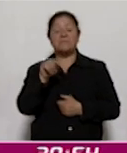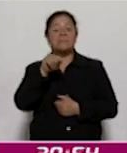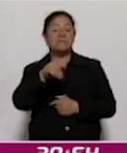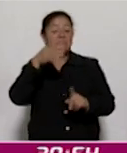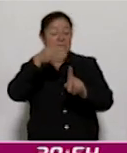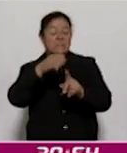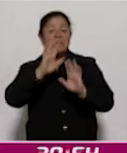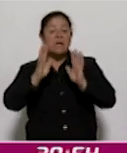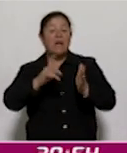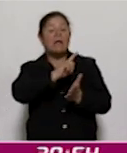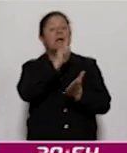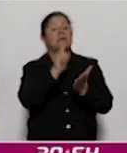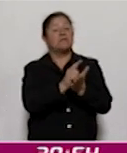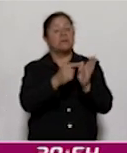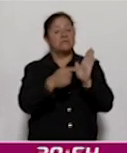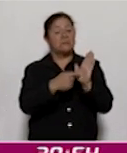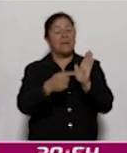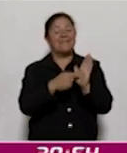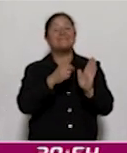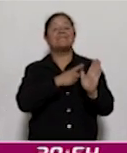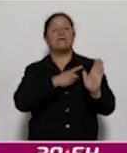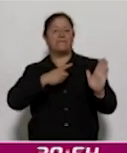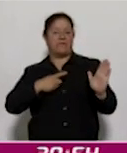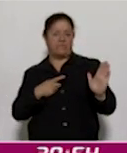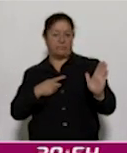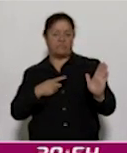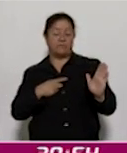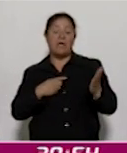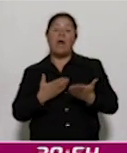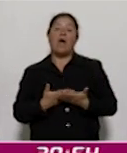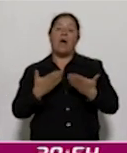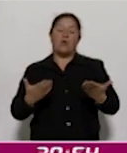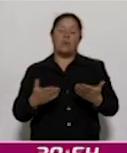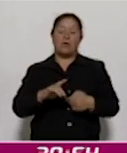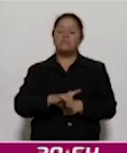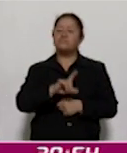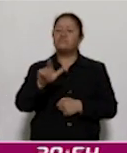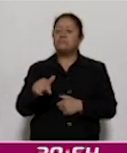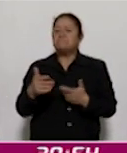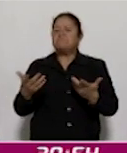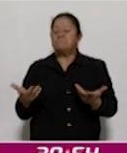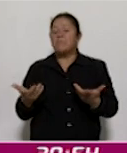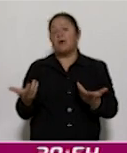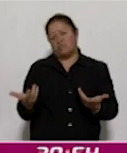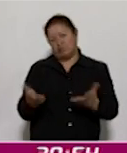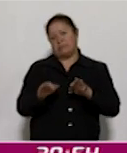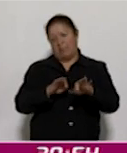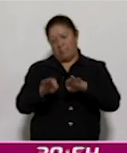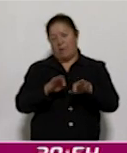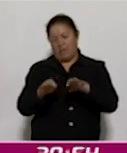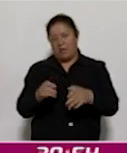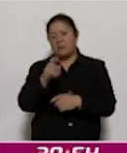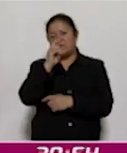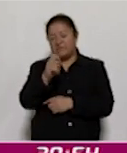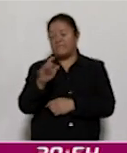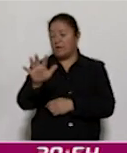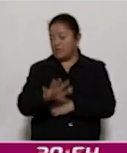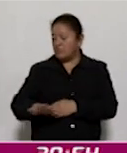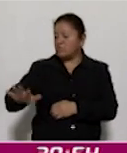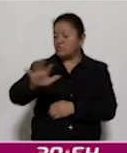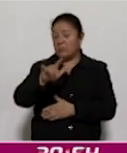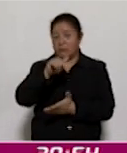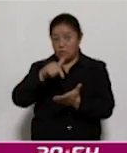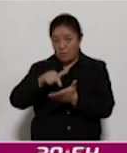que debemos hacer. Ahora, el siguiente paso es simplemente llevarlo a la práctica, es decir, que nuestros espacios públicos